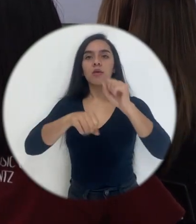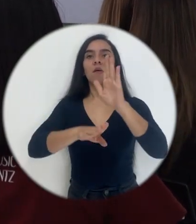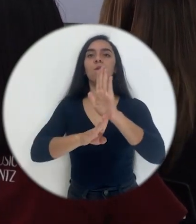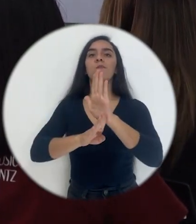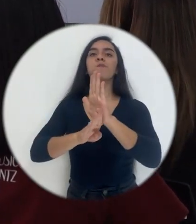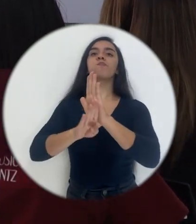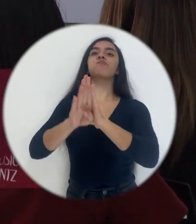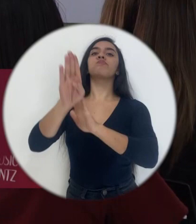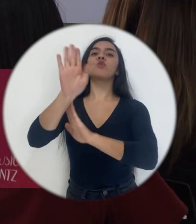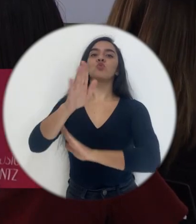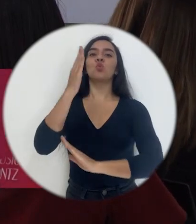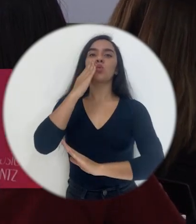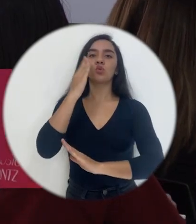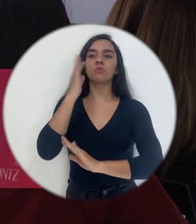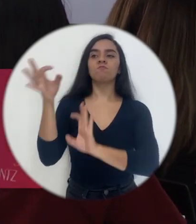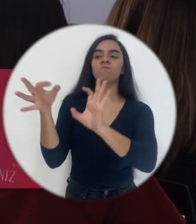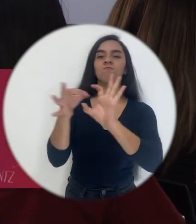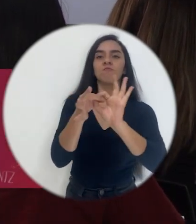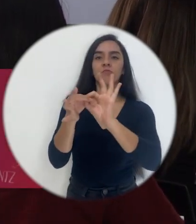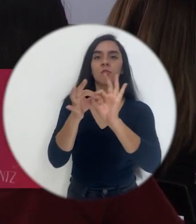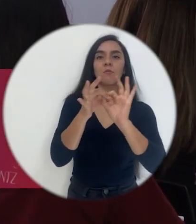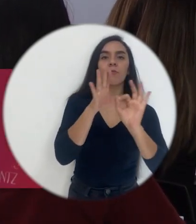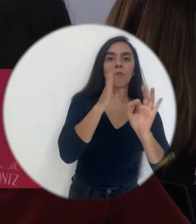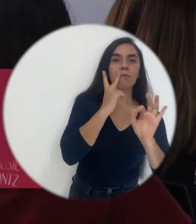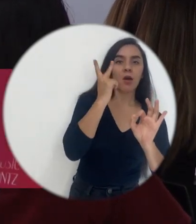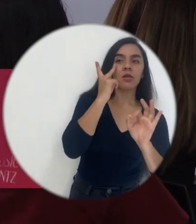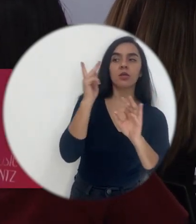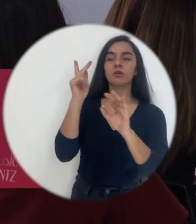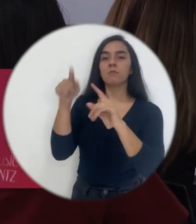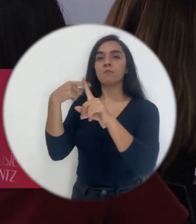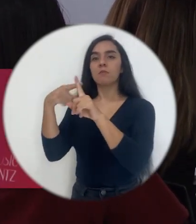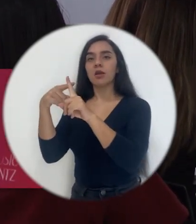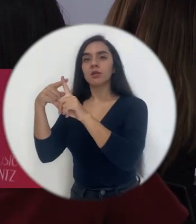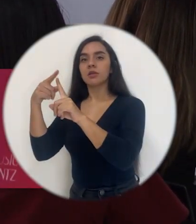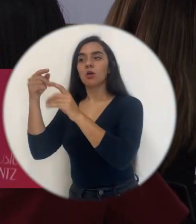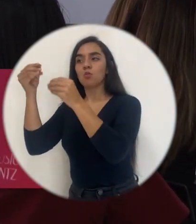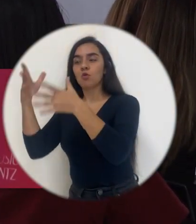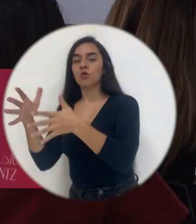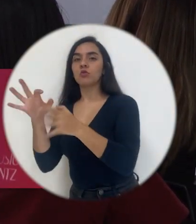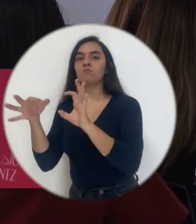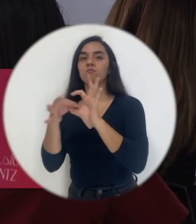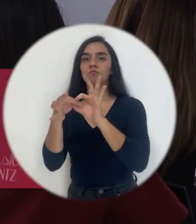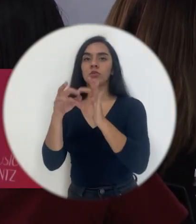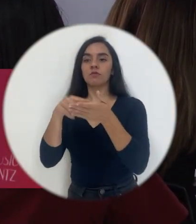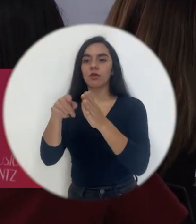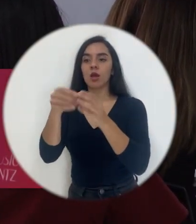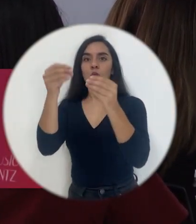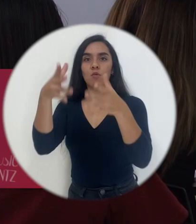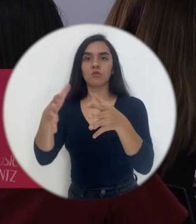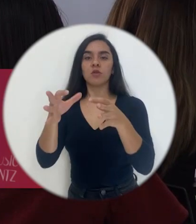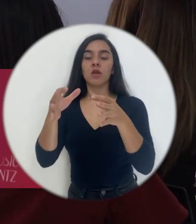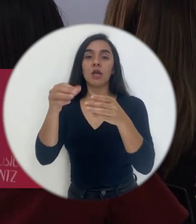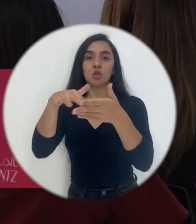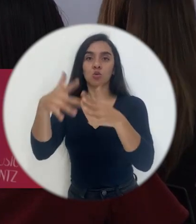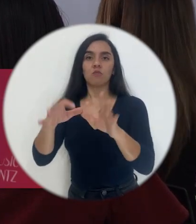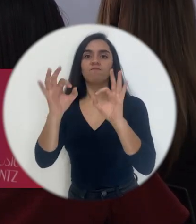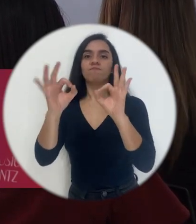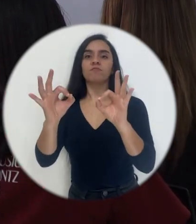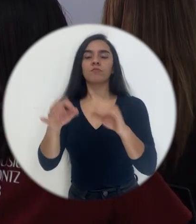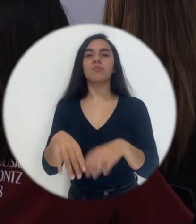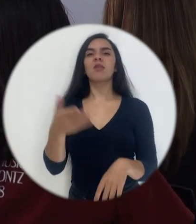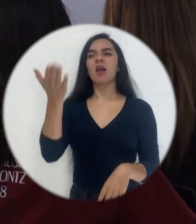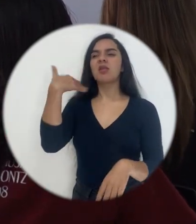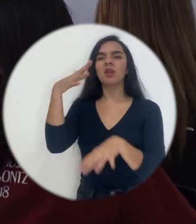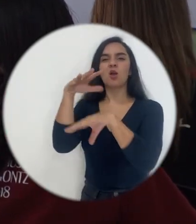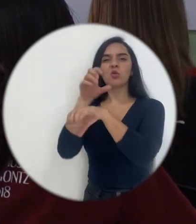desarrolle mejor sus conocimientos ¿verdad? y aprenda más sí a veces estábamos acostumbrados a que el papá o mamá o